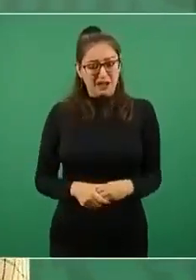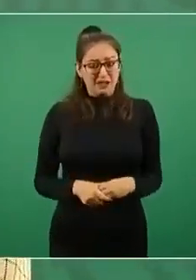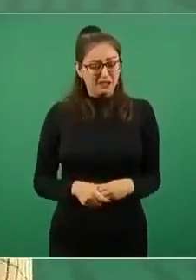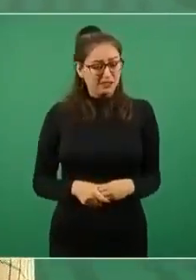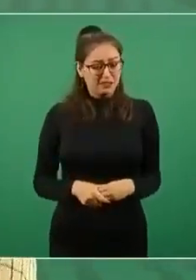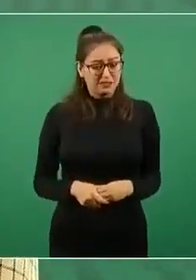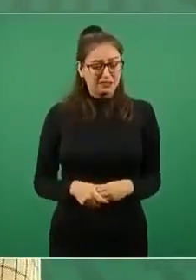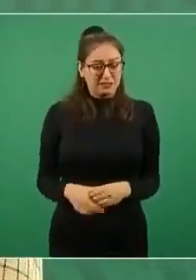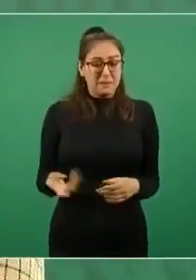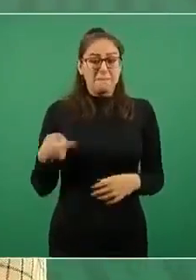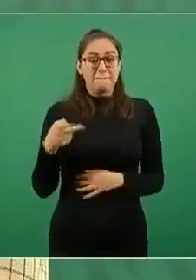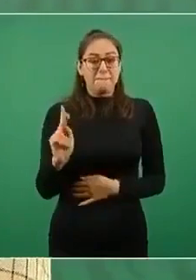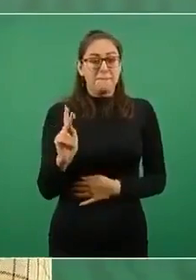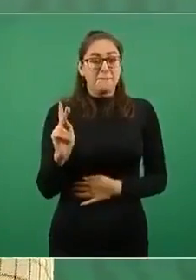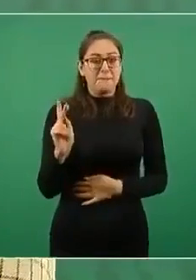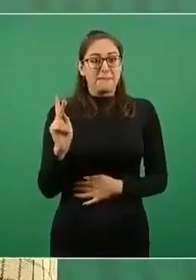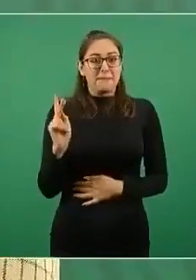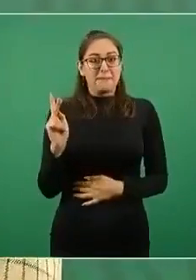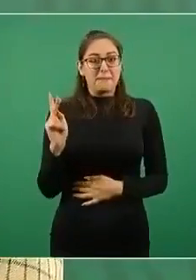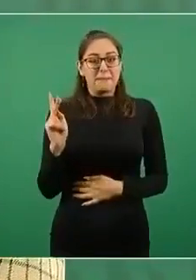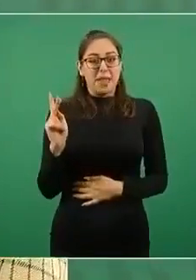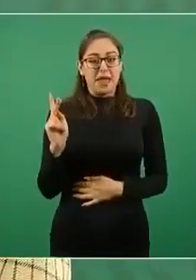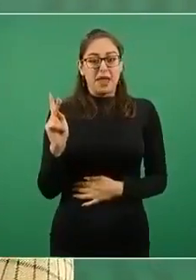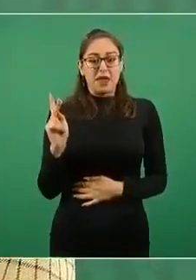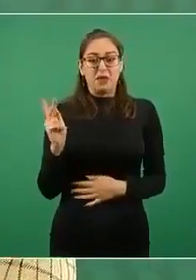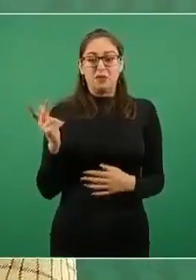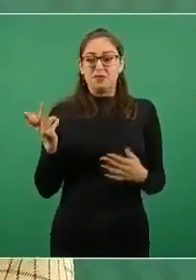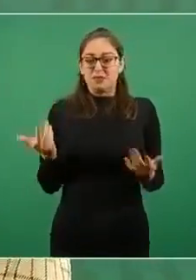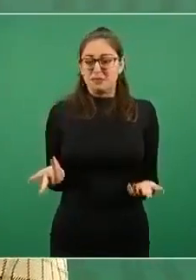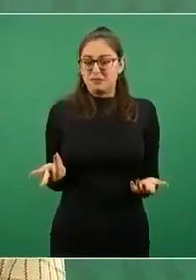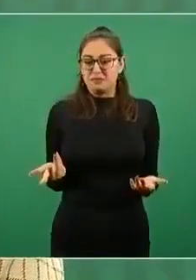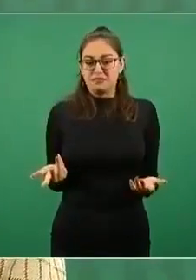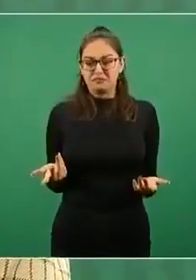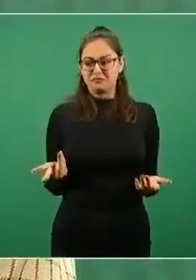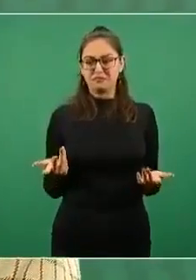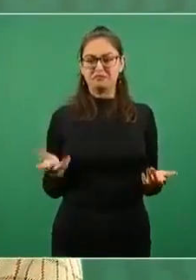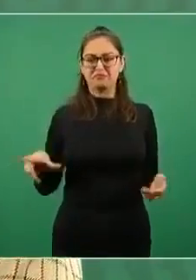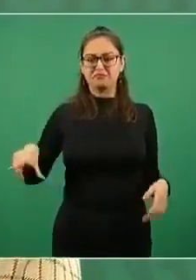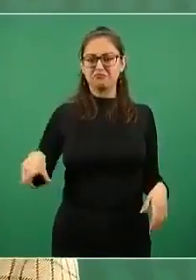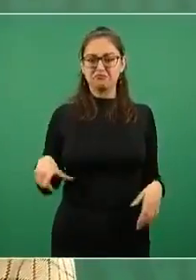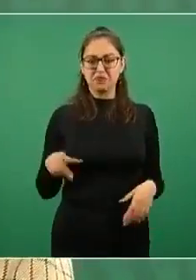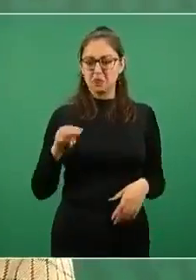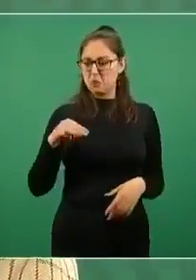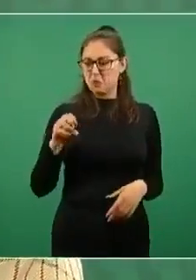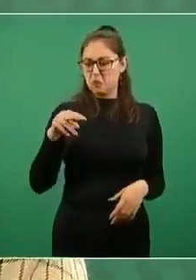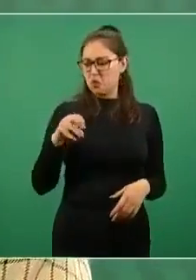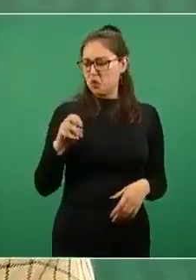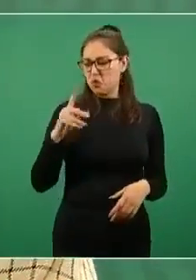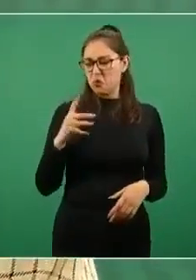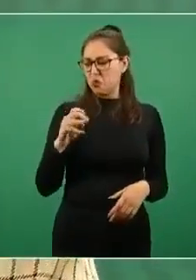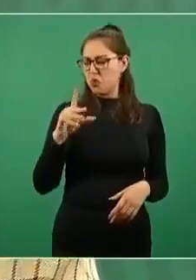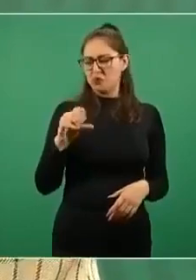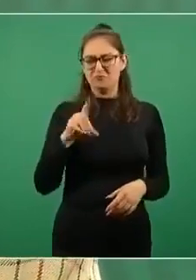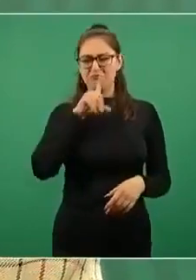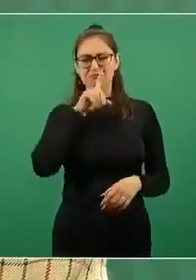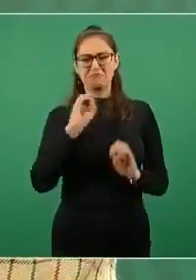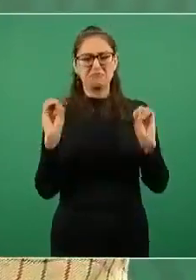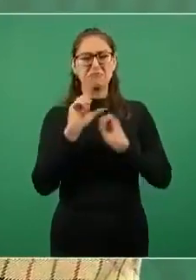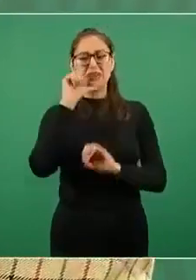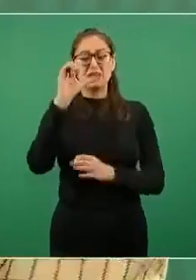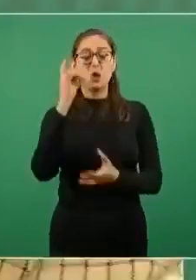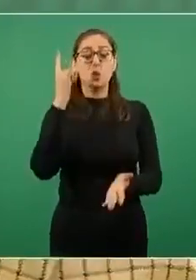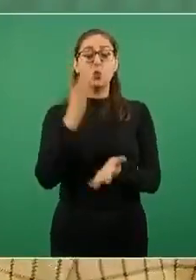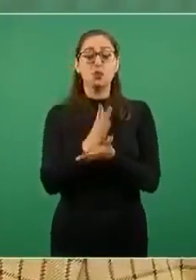están, pero no es monopolio, es rectoría del Estado. Y en este momento la rectoría del